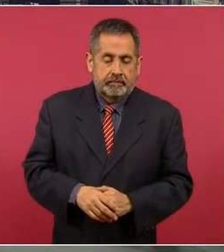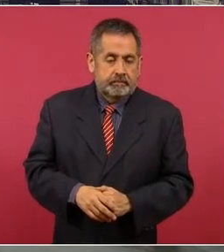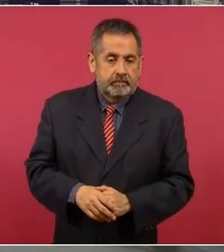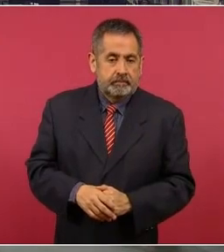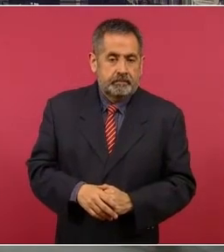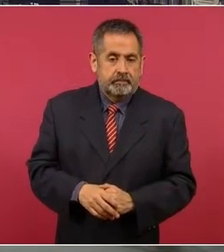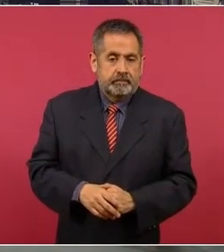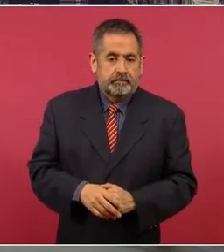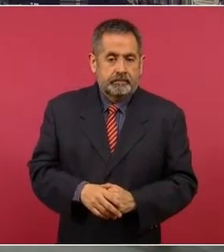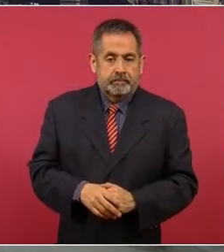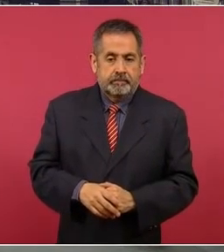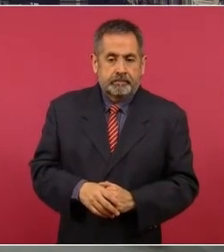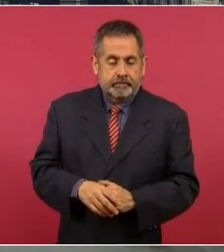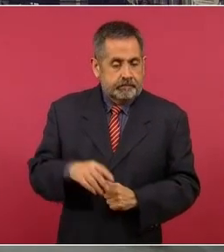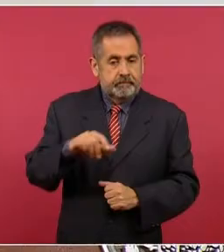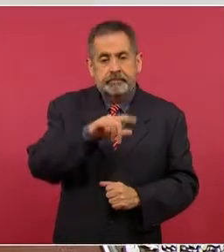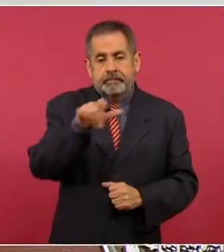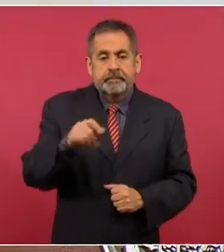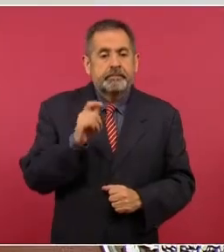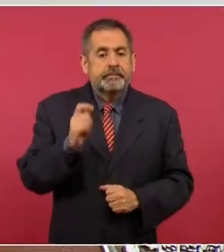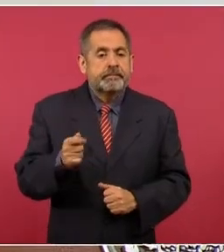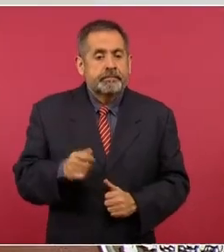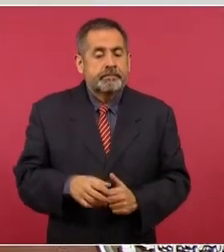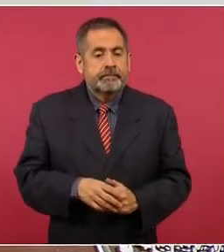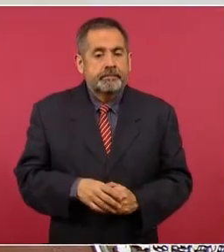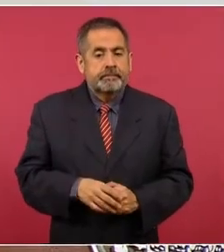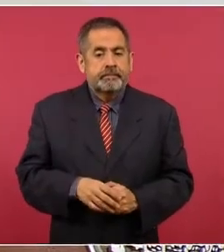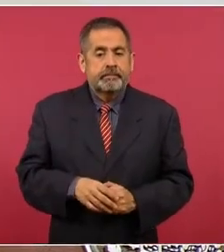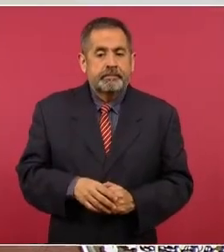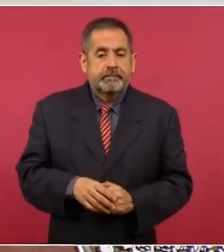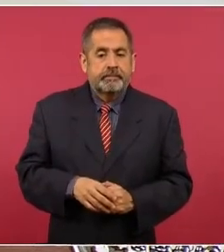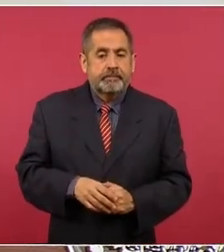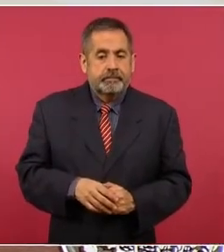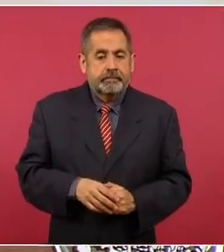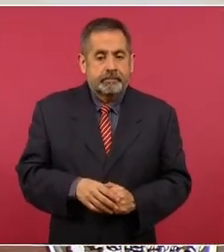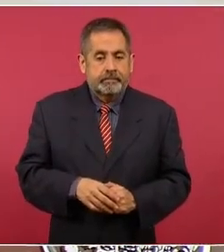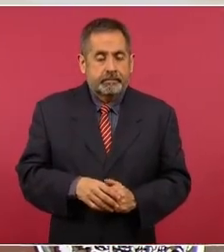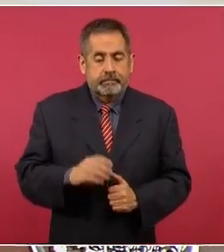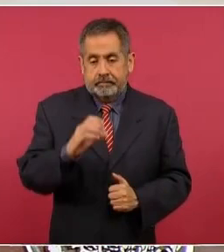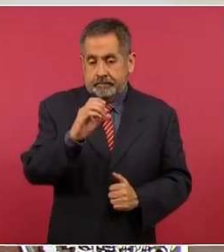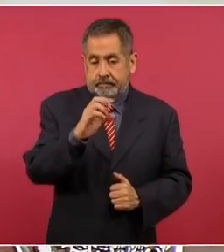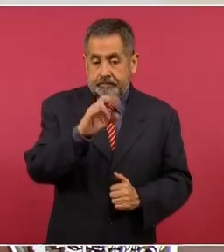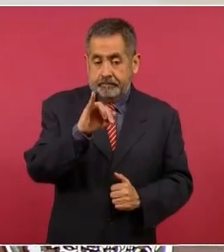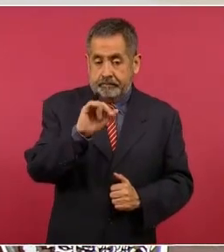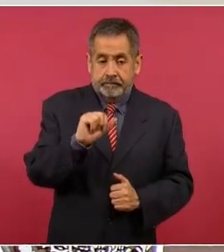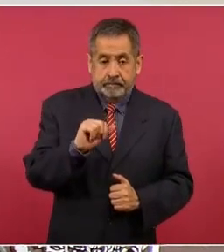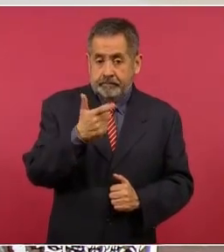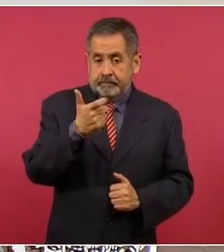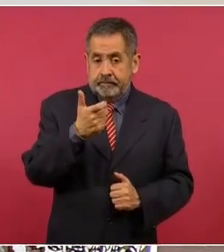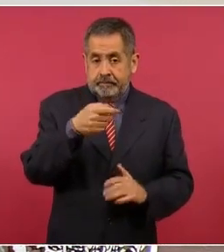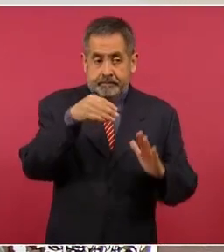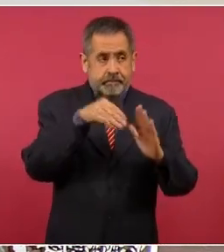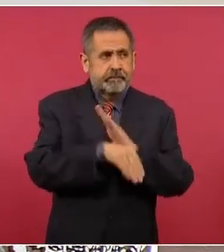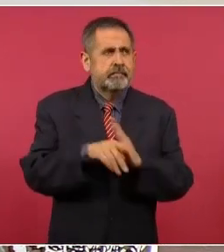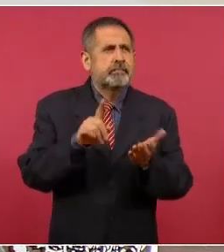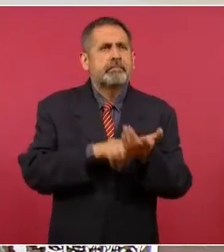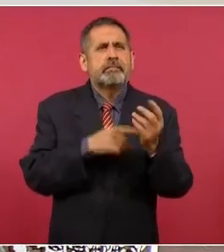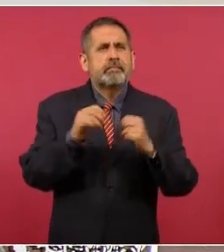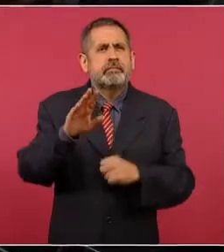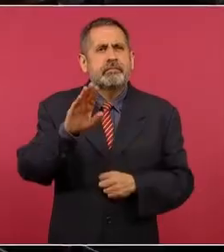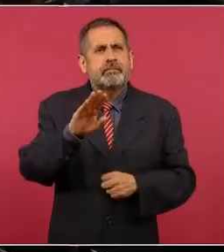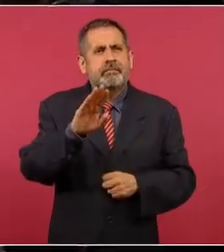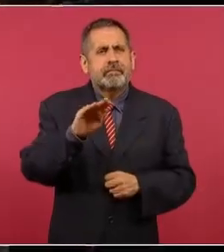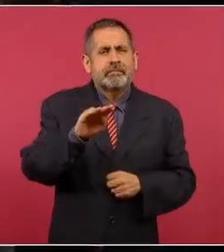Y luego, con la crisis del 94,